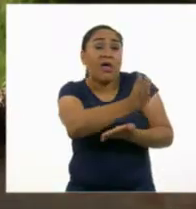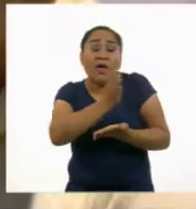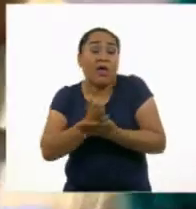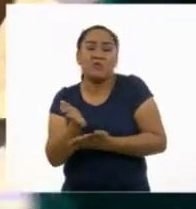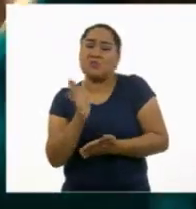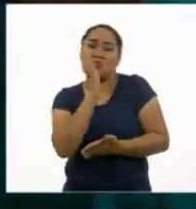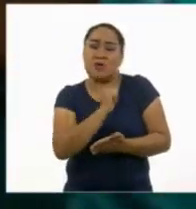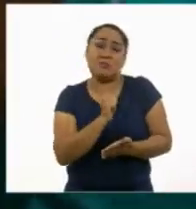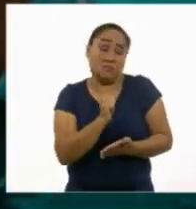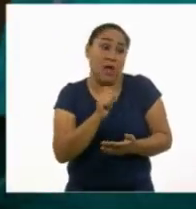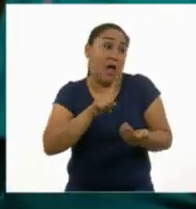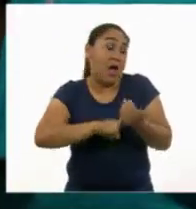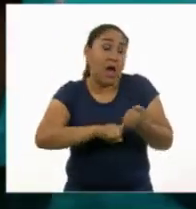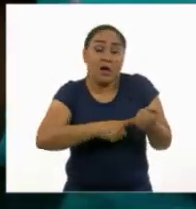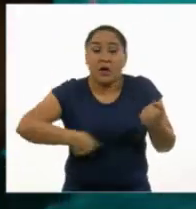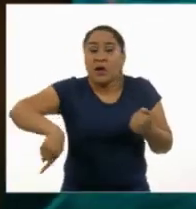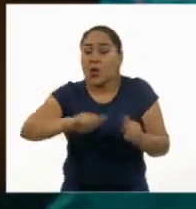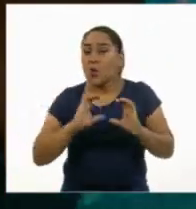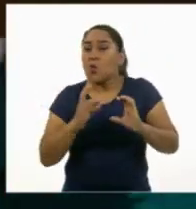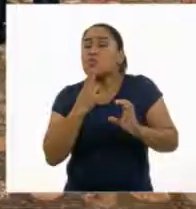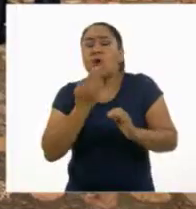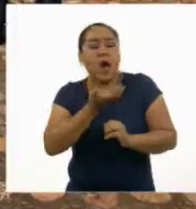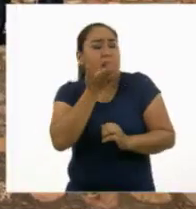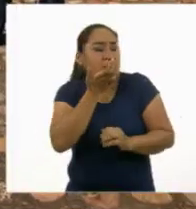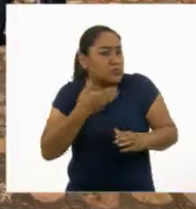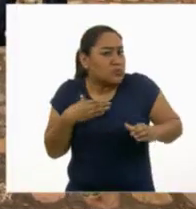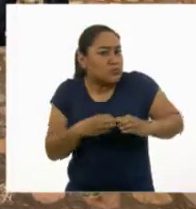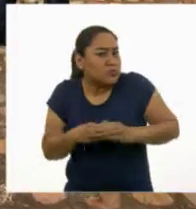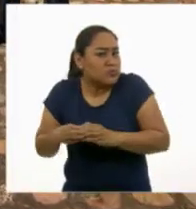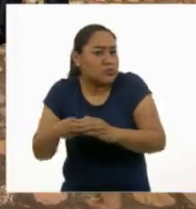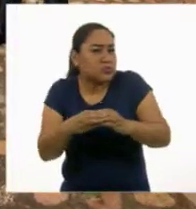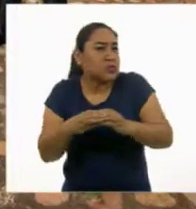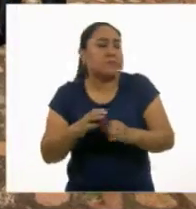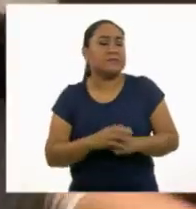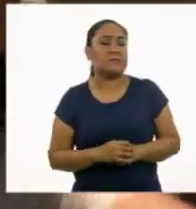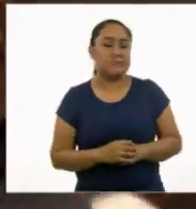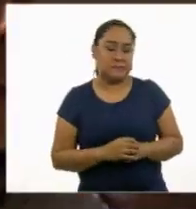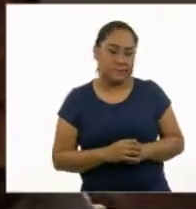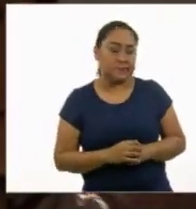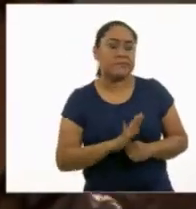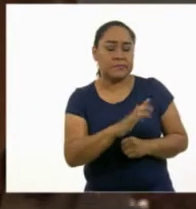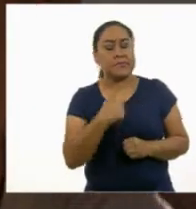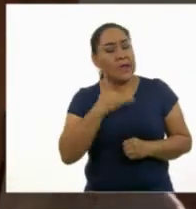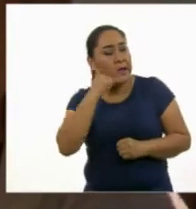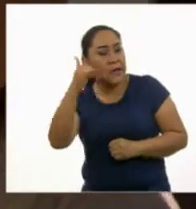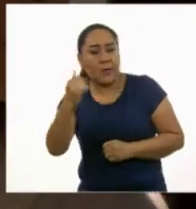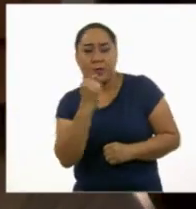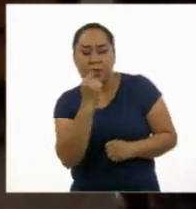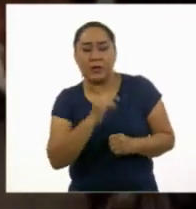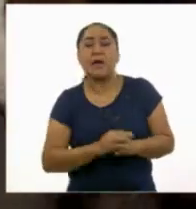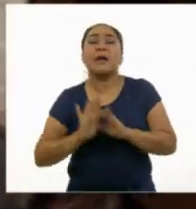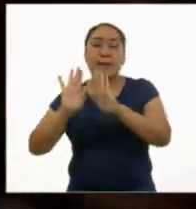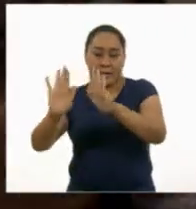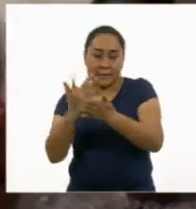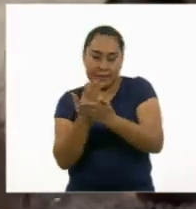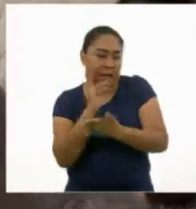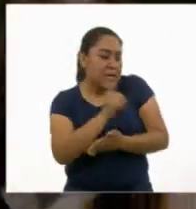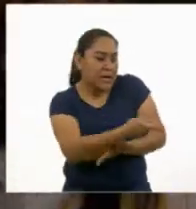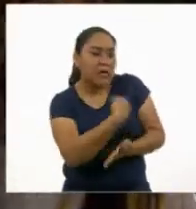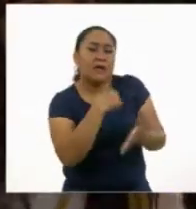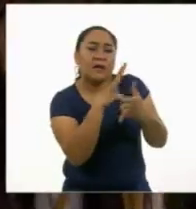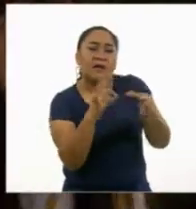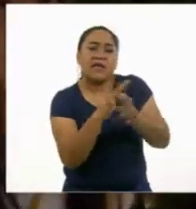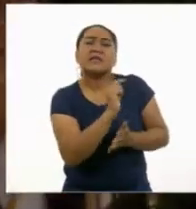Aquí nos cuidamos entre todos y cuidamos a nuestros hijos. Voy a llamar a la policía. ¿Por qué no dejamos que el muchacho explique lo que está haciendo?